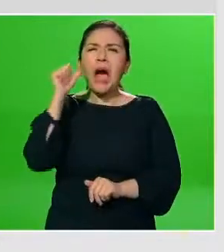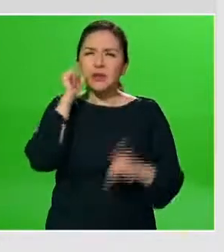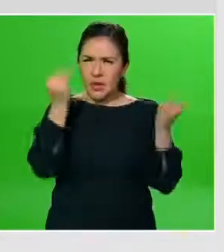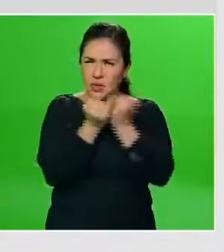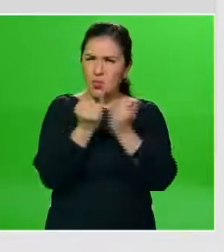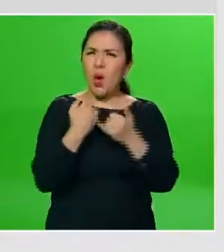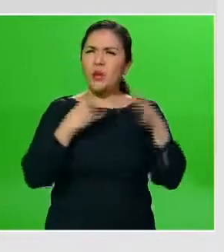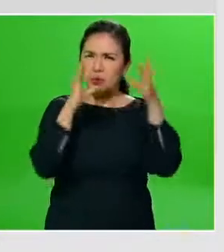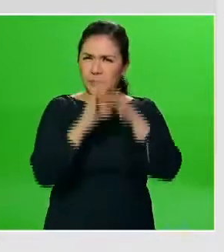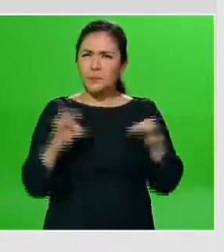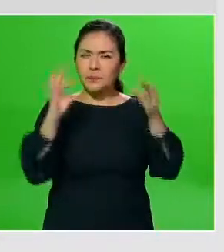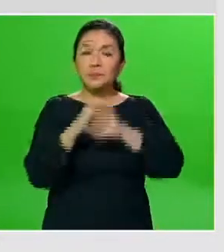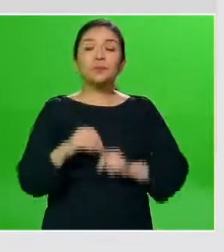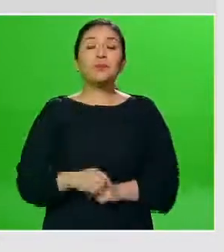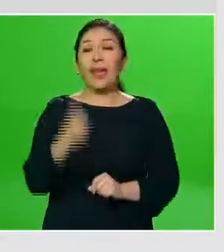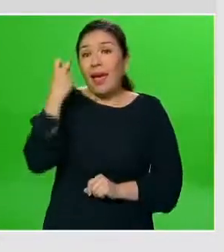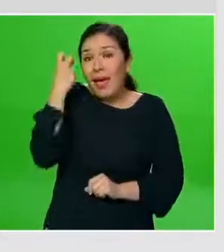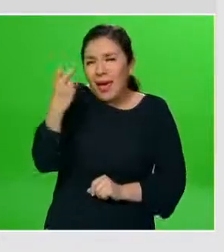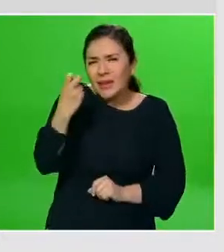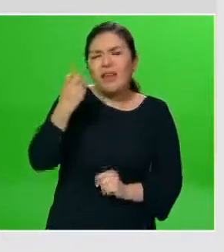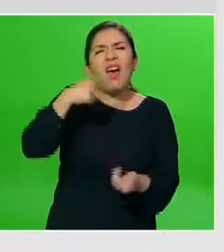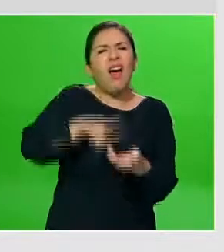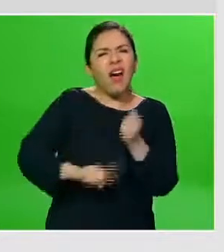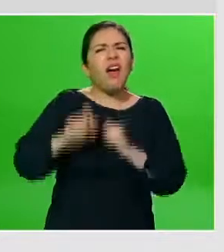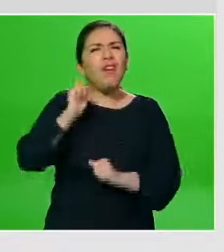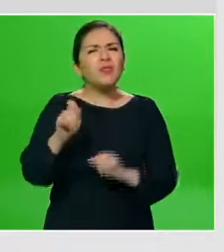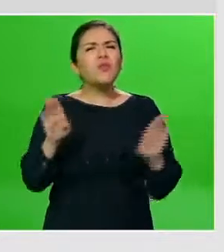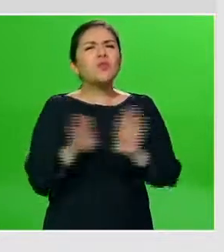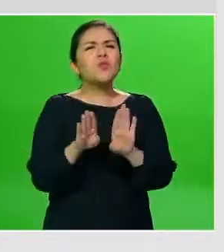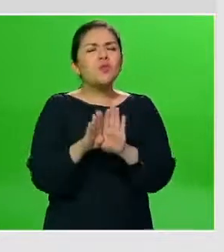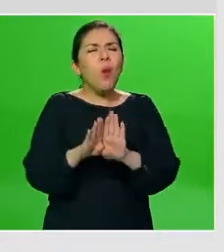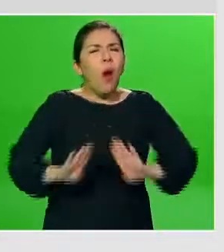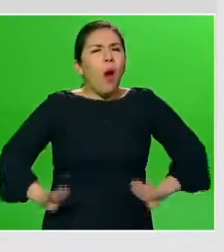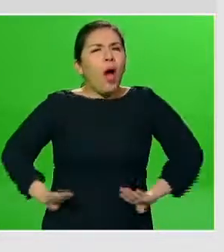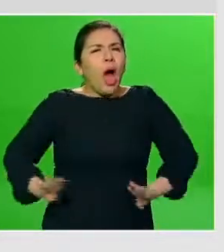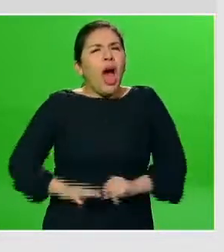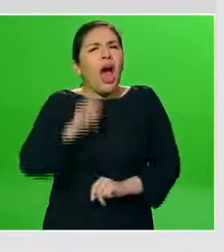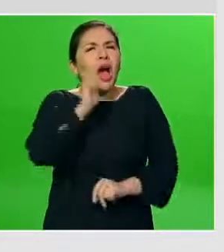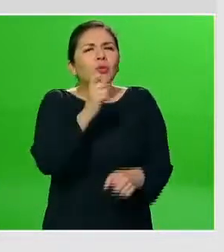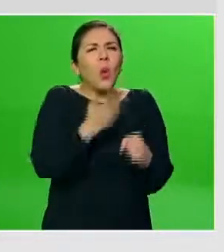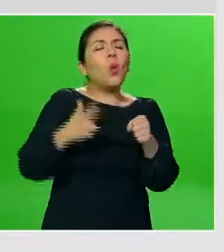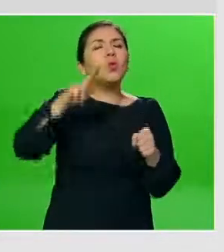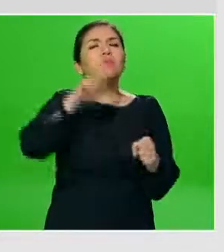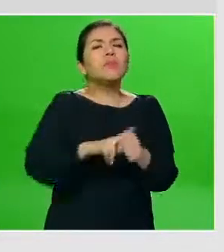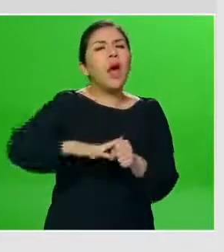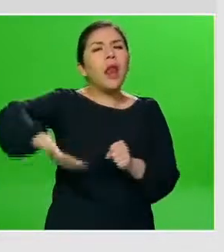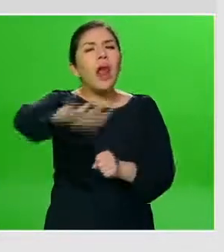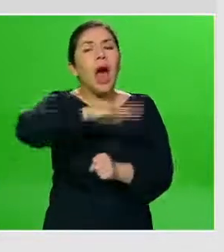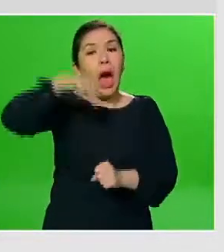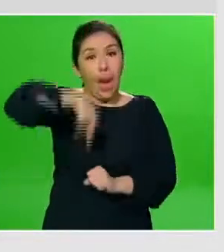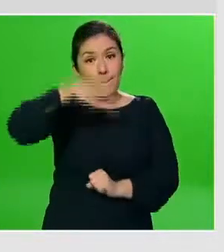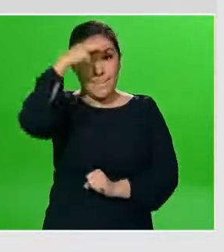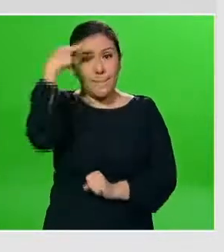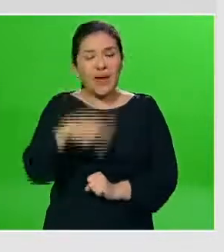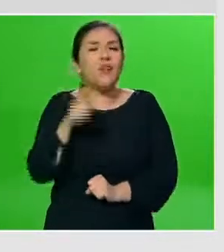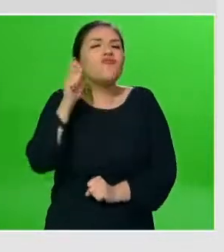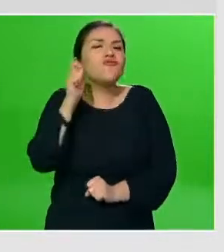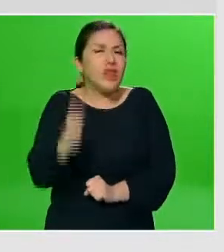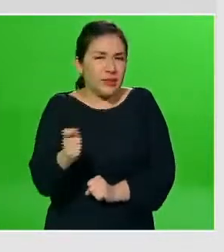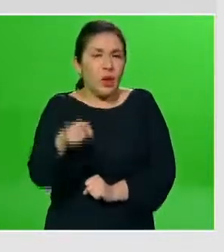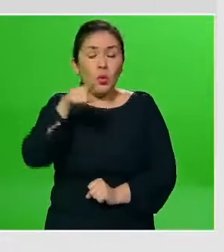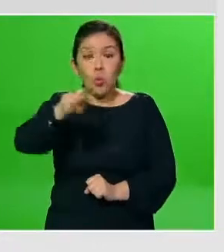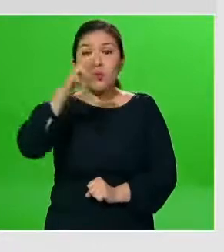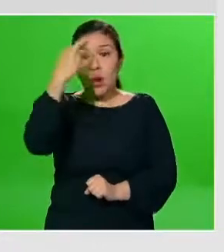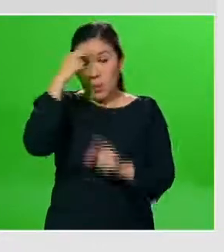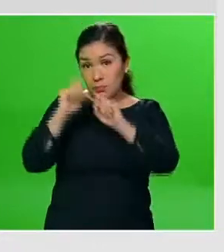comentábamos. Esta lámina nos habla acerca de la situación de la hospitalización en México. Hay que recordar que